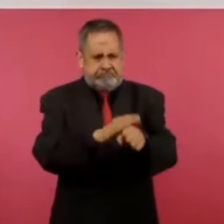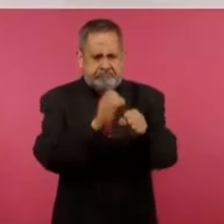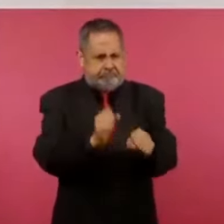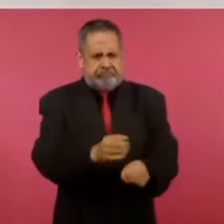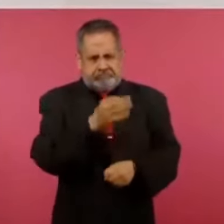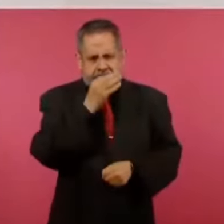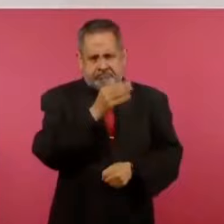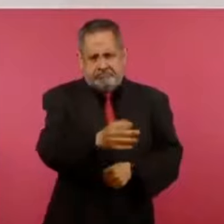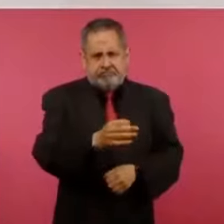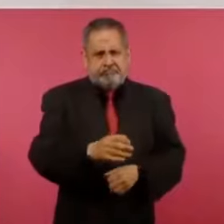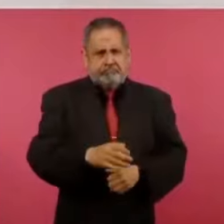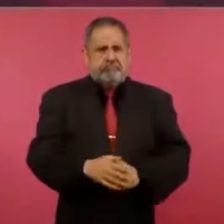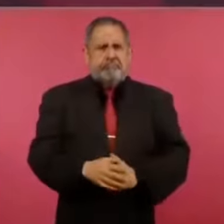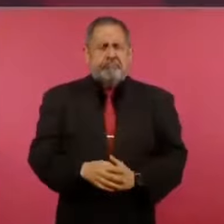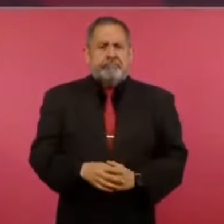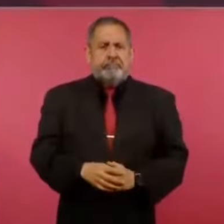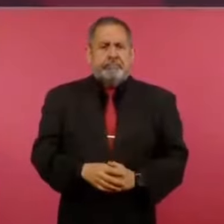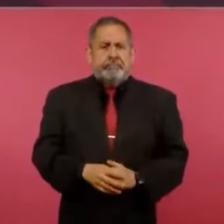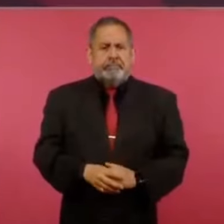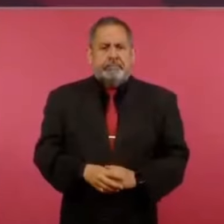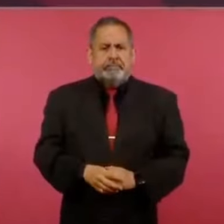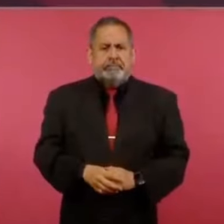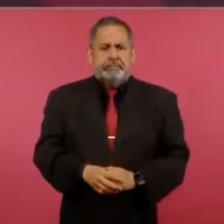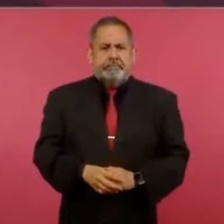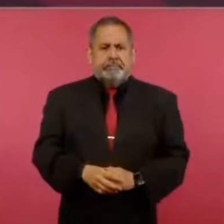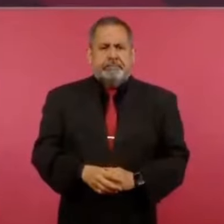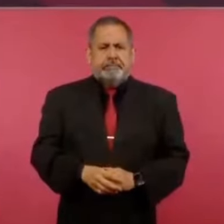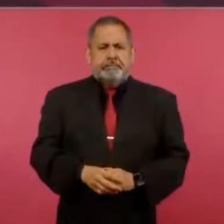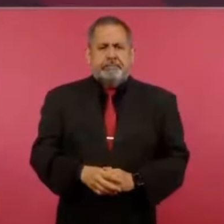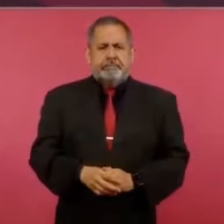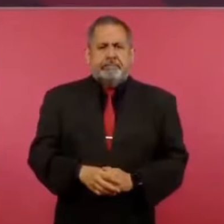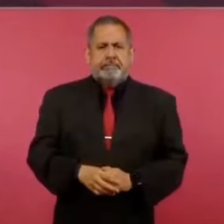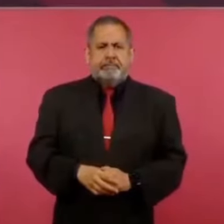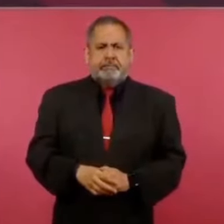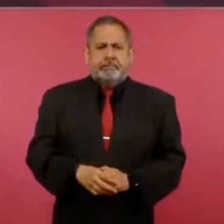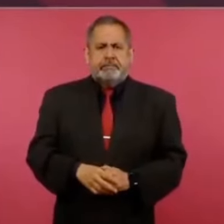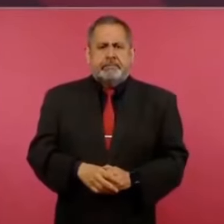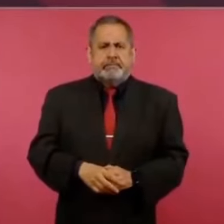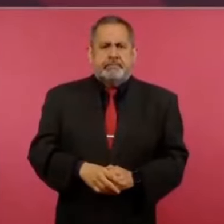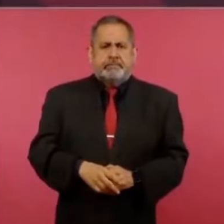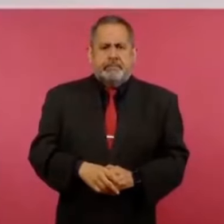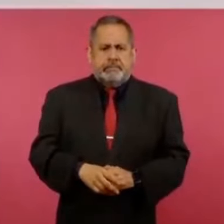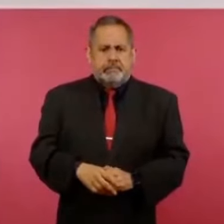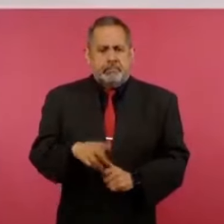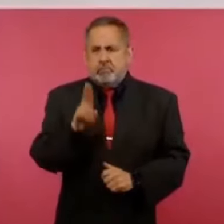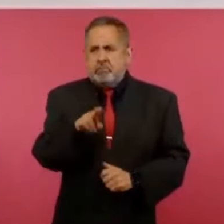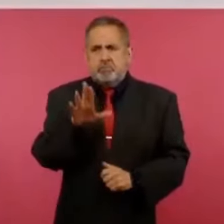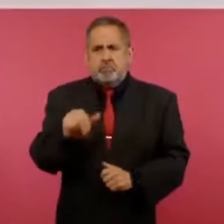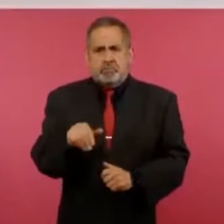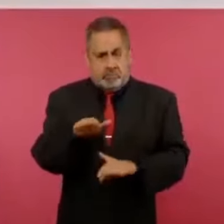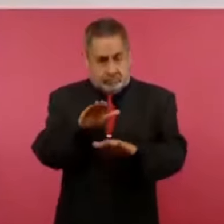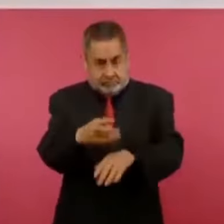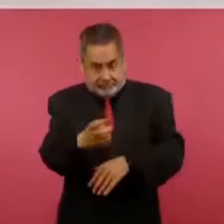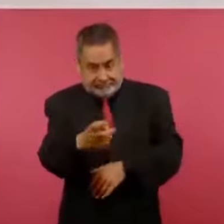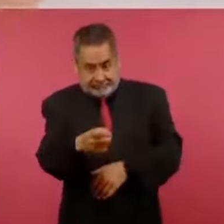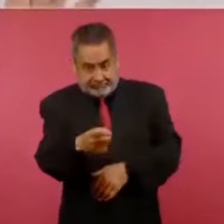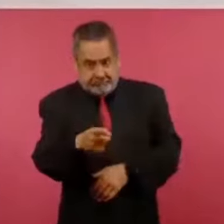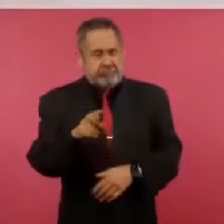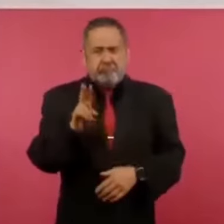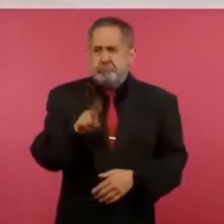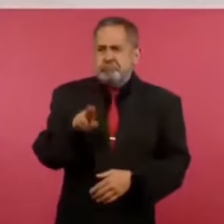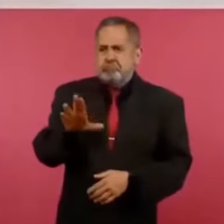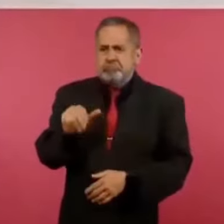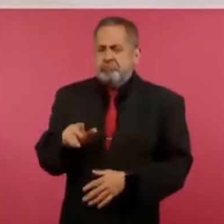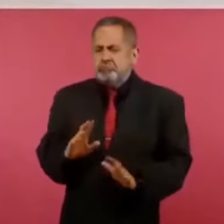pues nunca, nunca